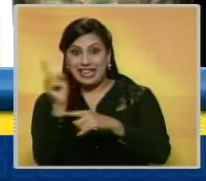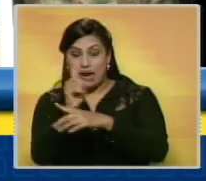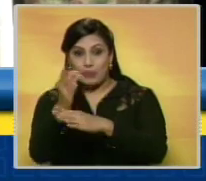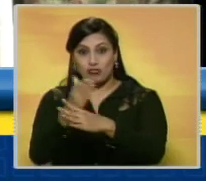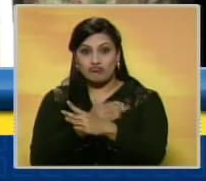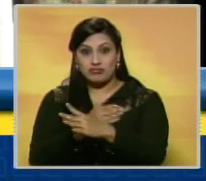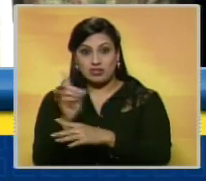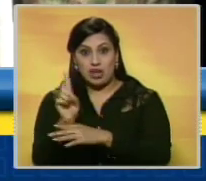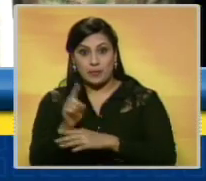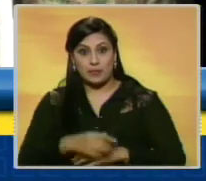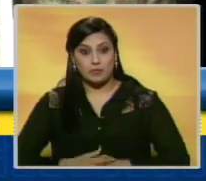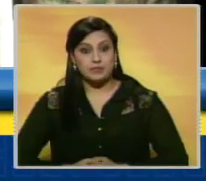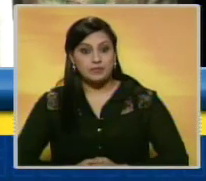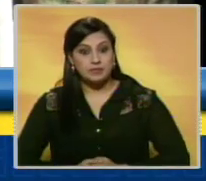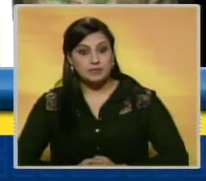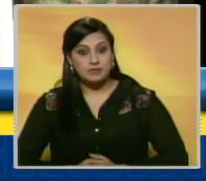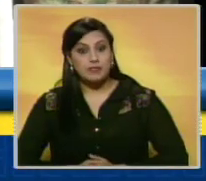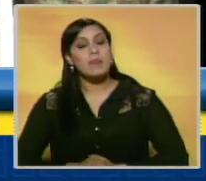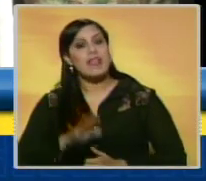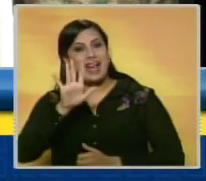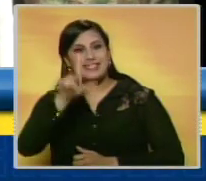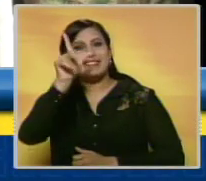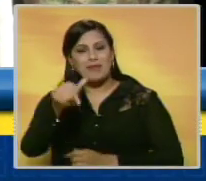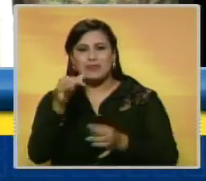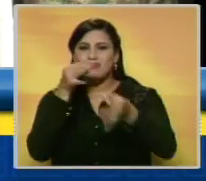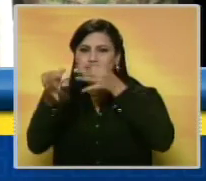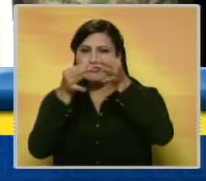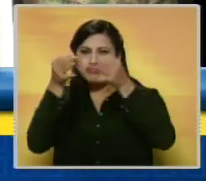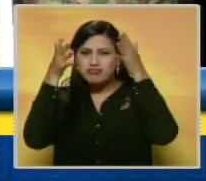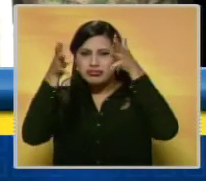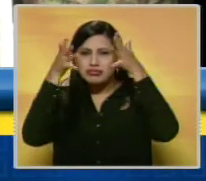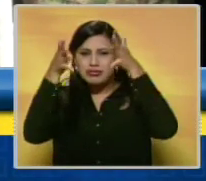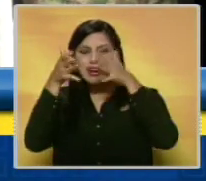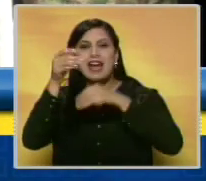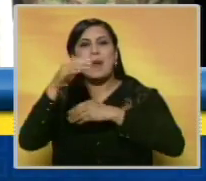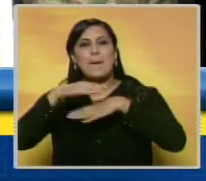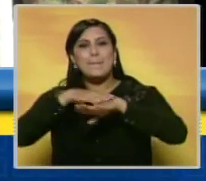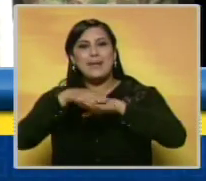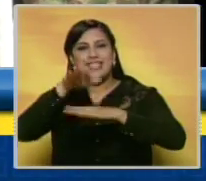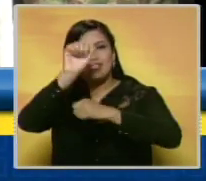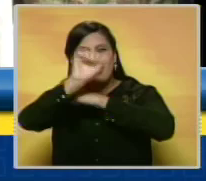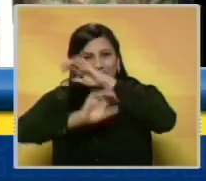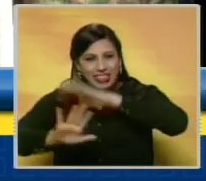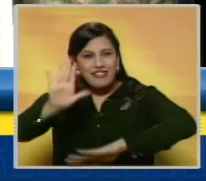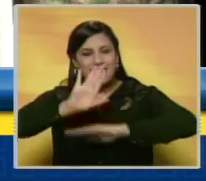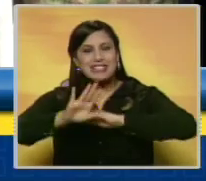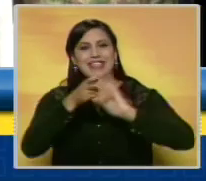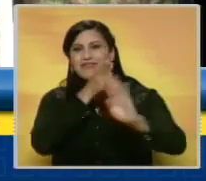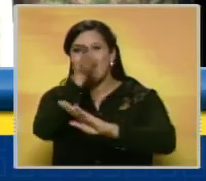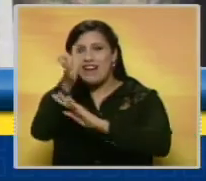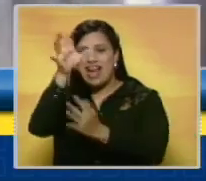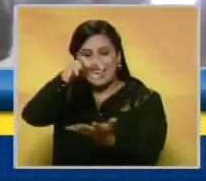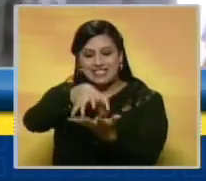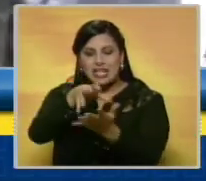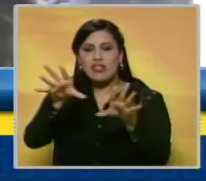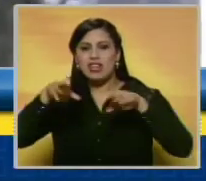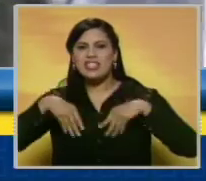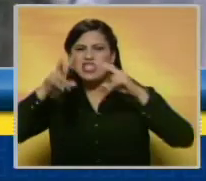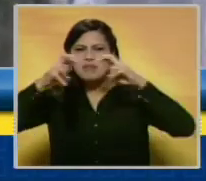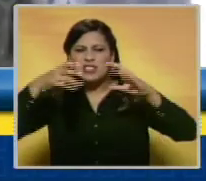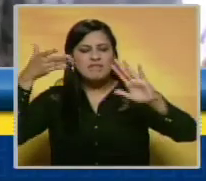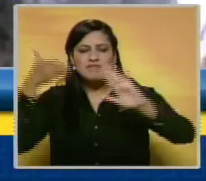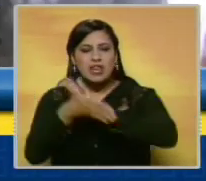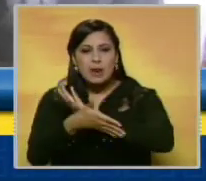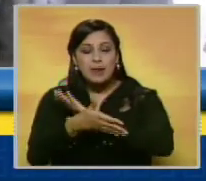antes. Asimismo, dio instrucciones al ministro de Defensa para que se traslade al Chocó y asuma la investigación.